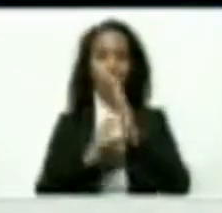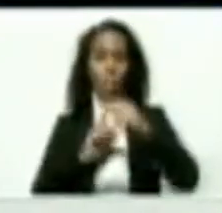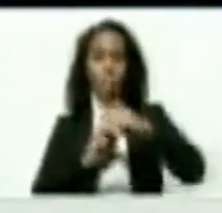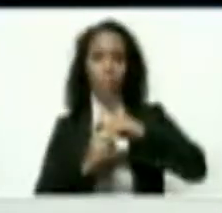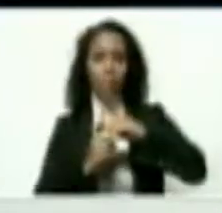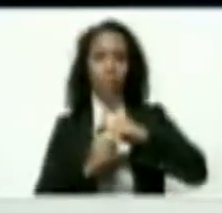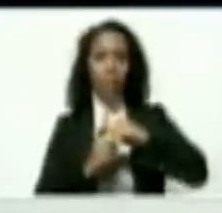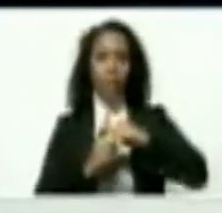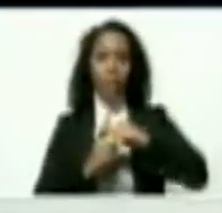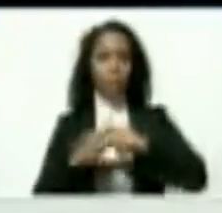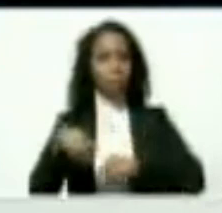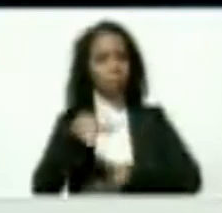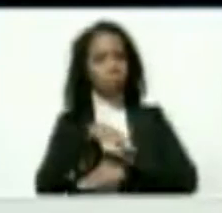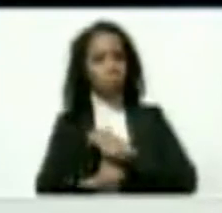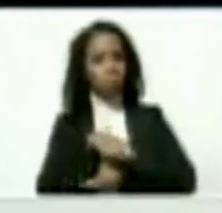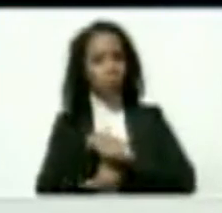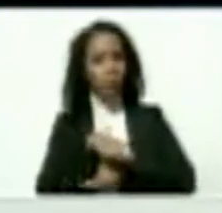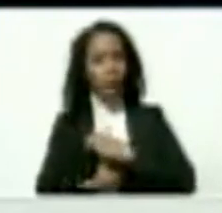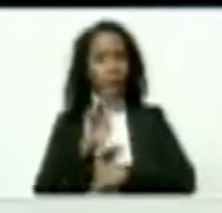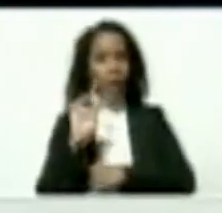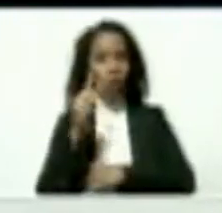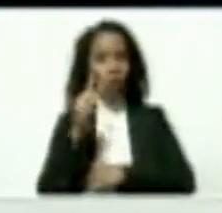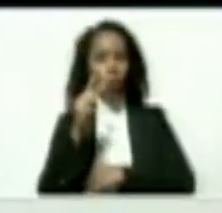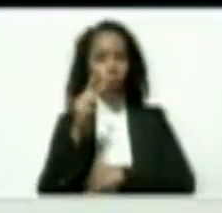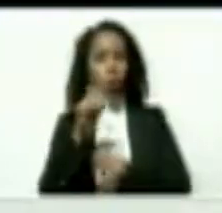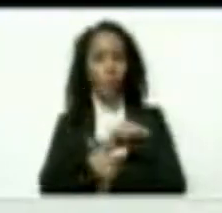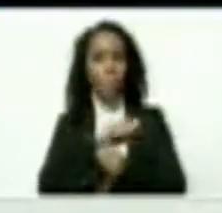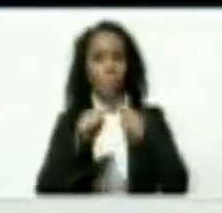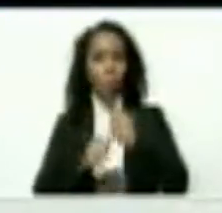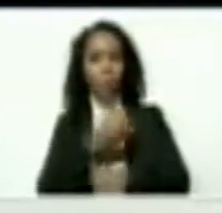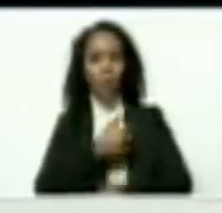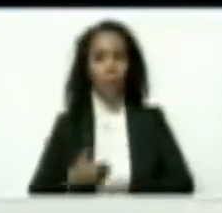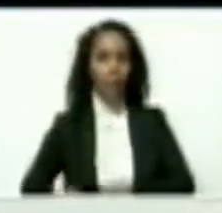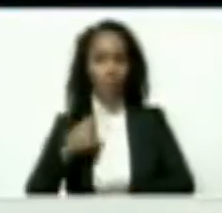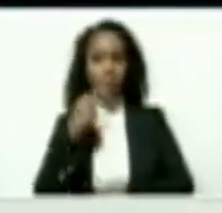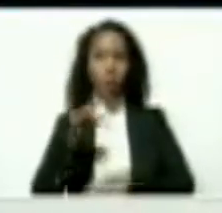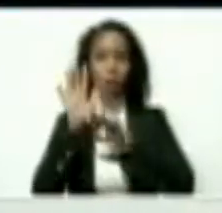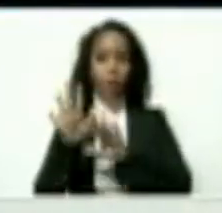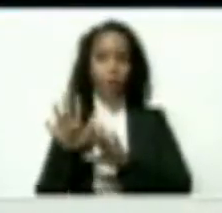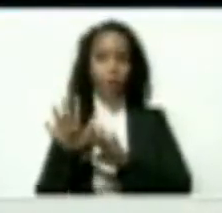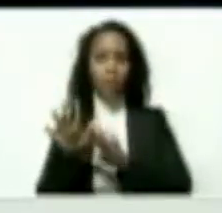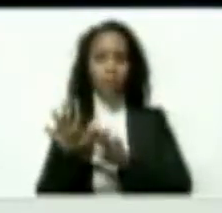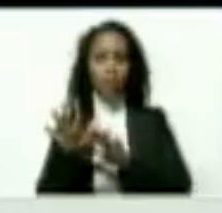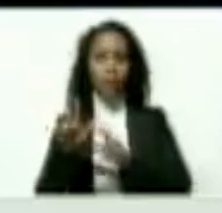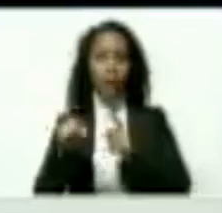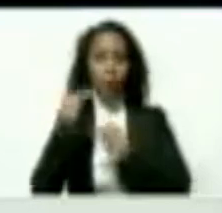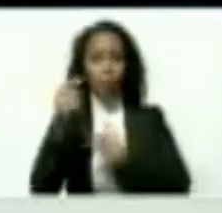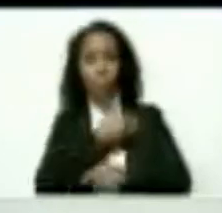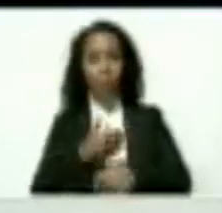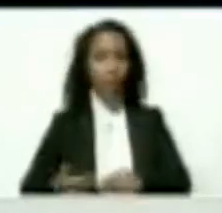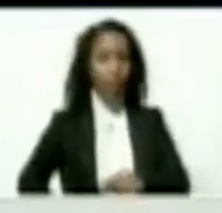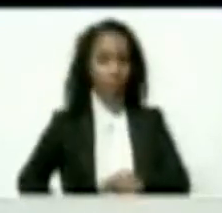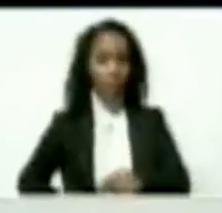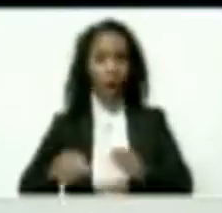el copresidente, es importante decirlo así, Presidente, el copresidente de la